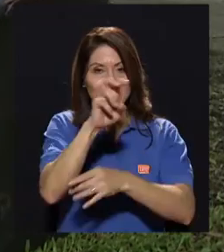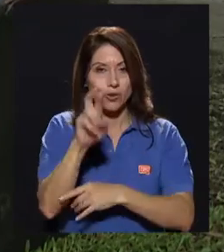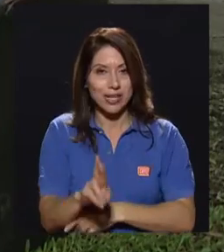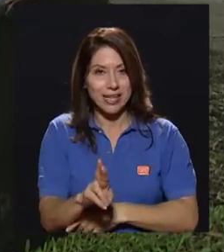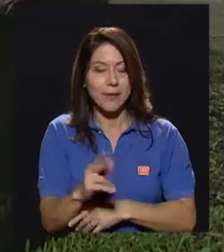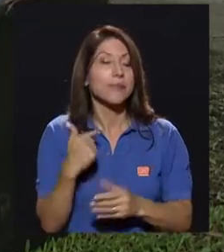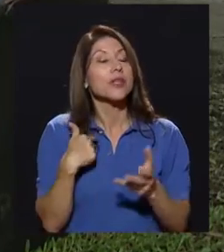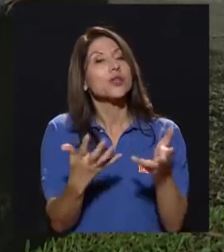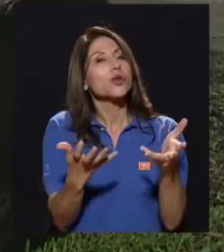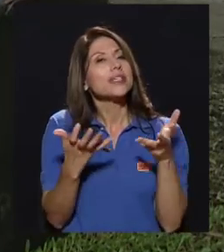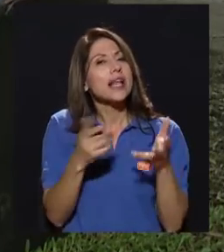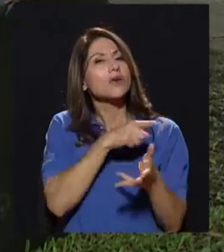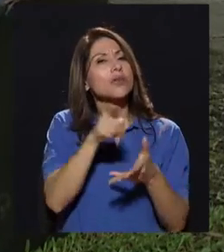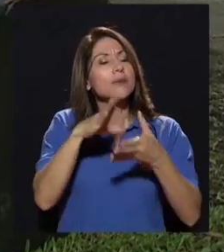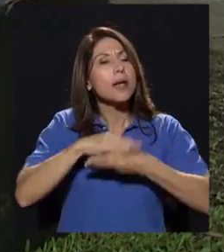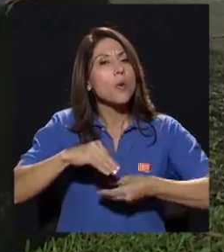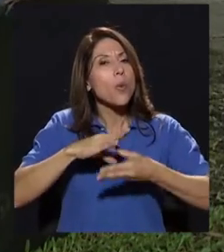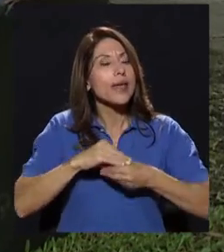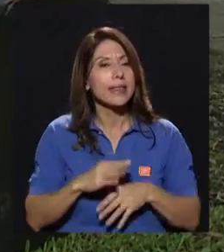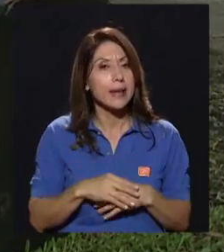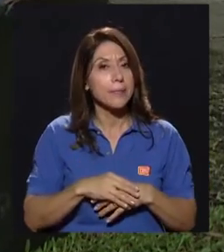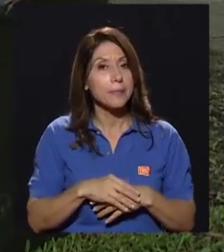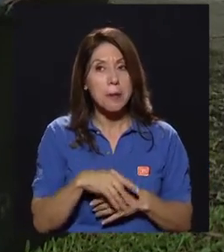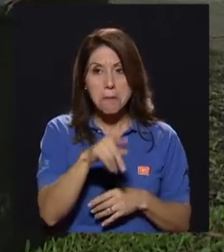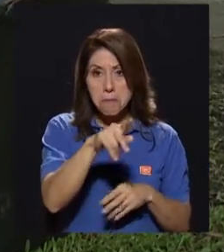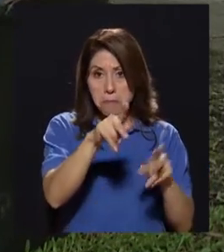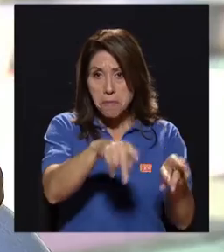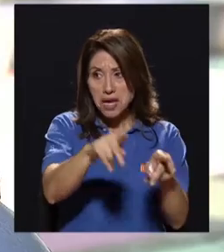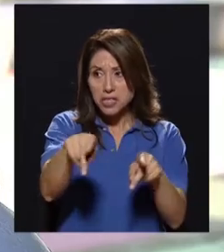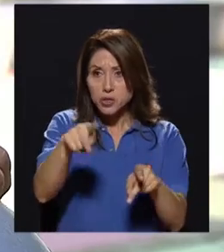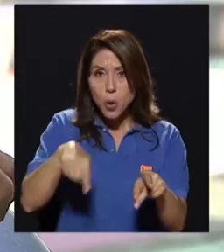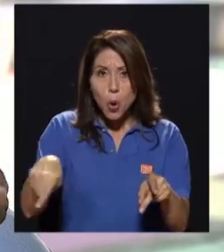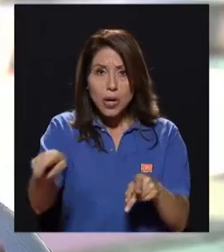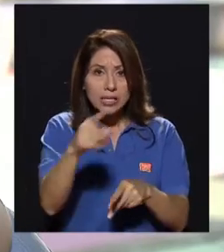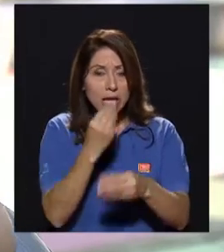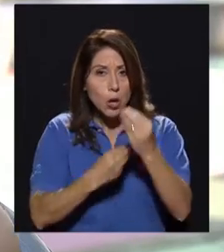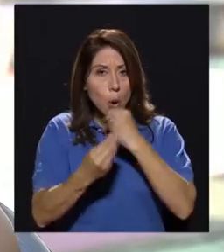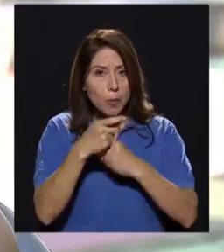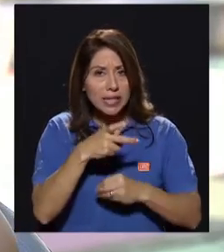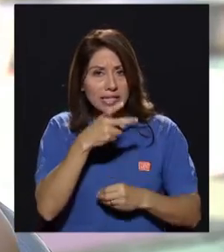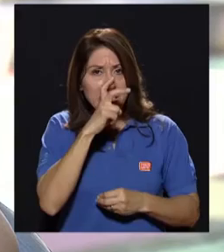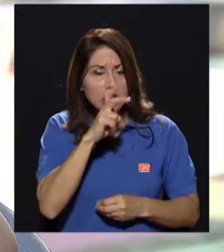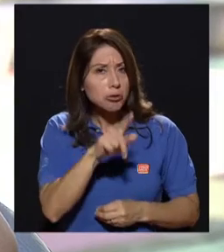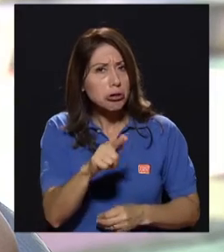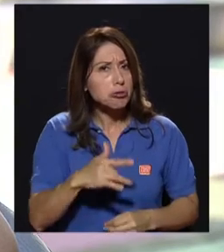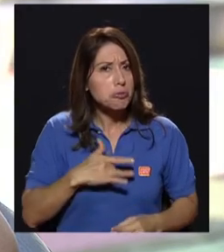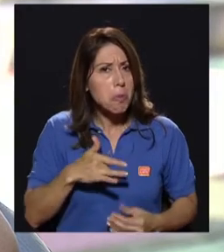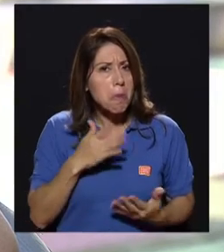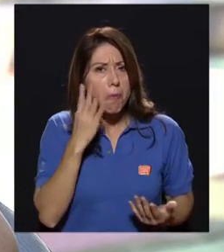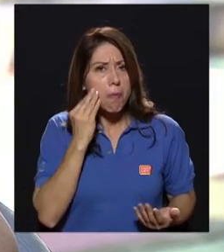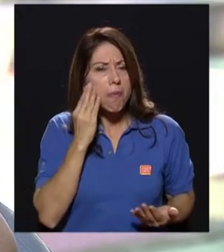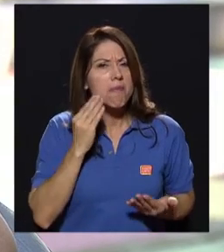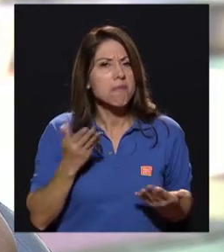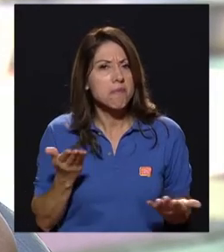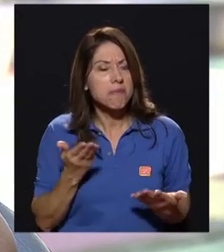cuenten cuál ha sido la experiencia de las personas que consumen, consumidores de insectos. Bueno, desde hace